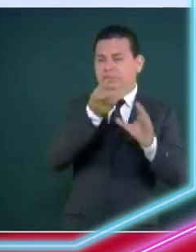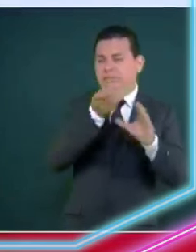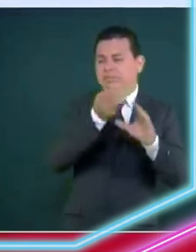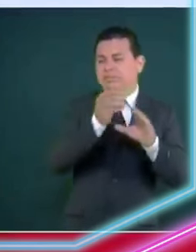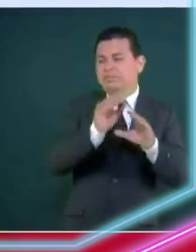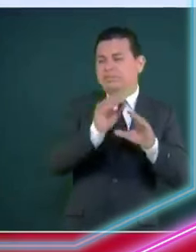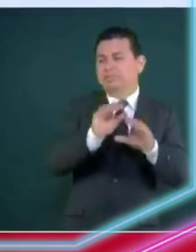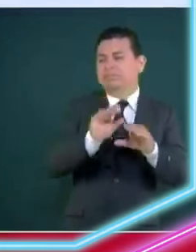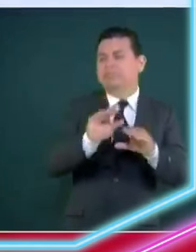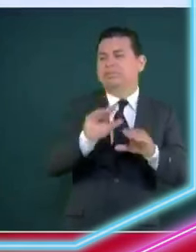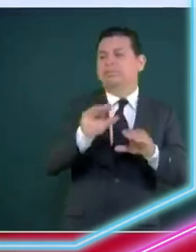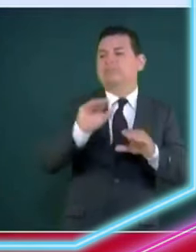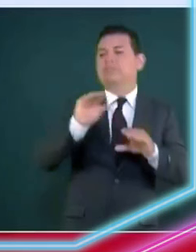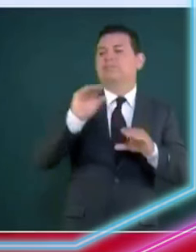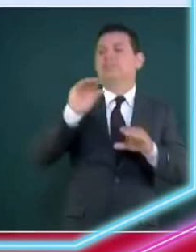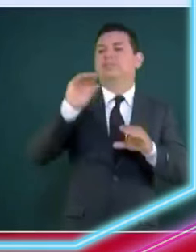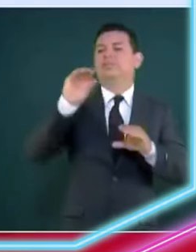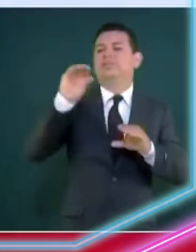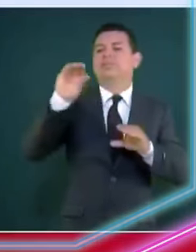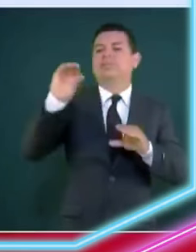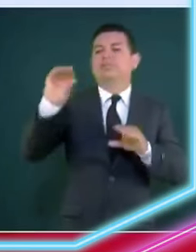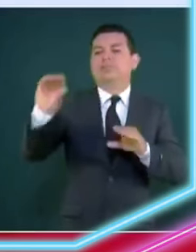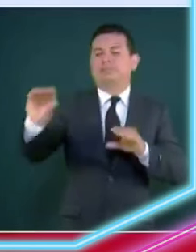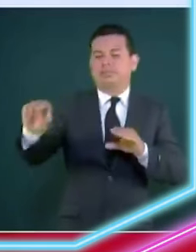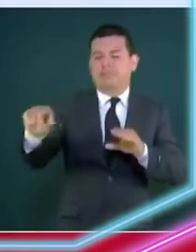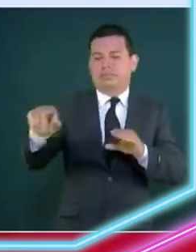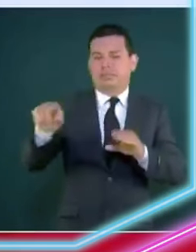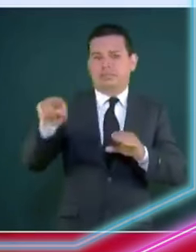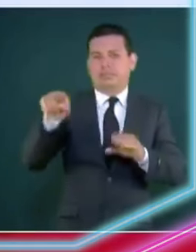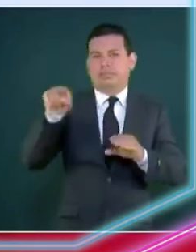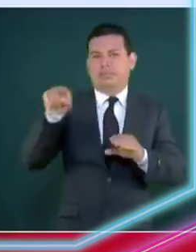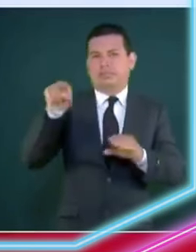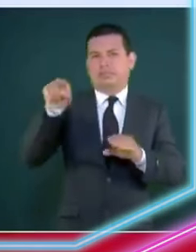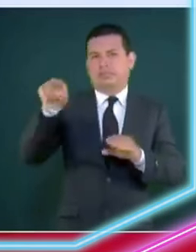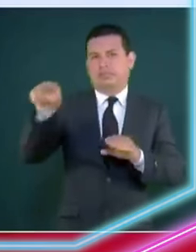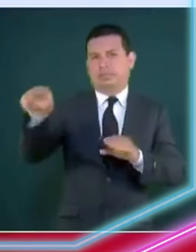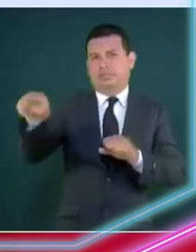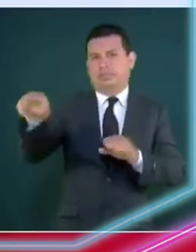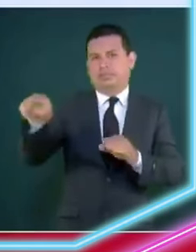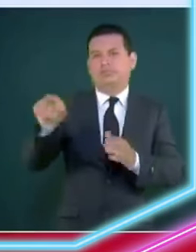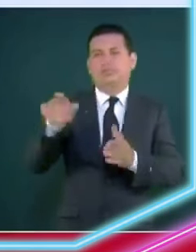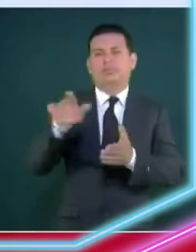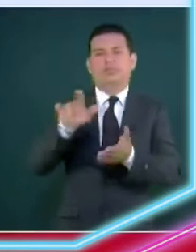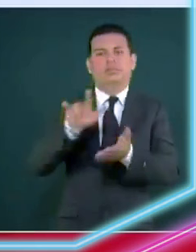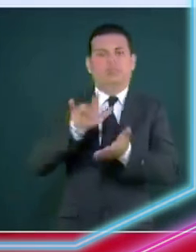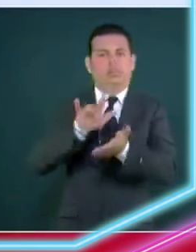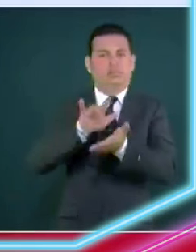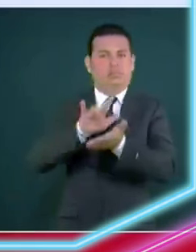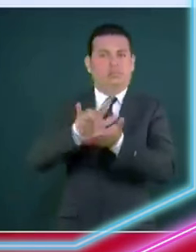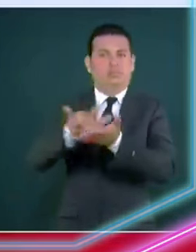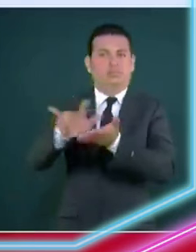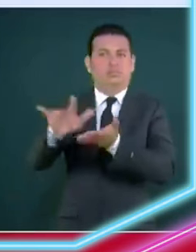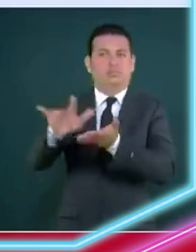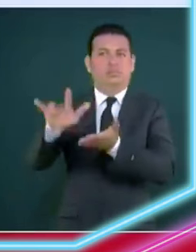se lo está robando nicolás maduro se lo está robando su gente y ese dinero nunca ha llegado al